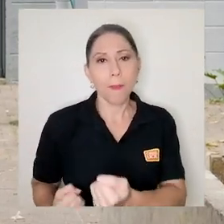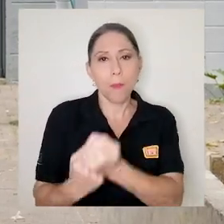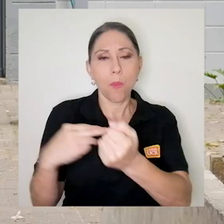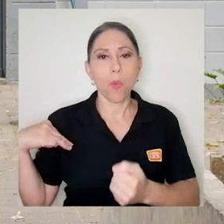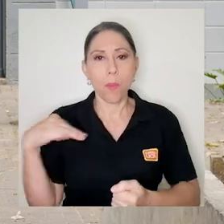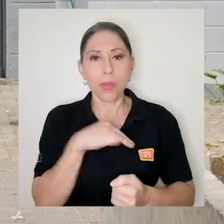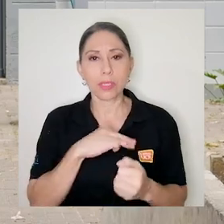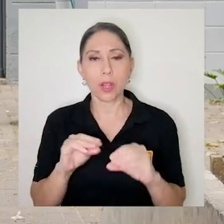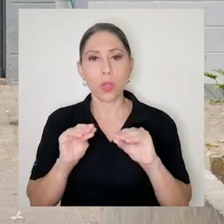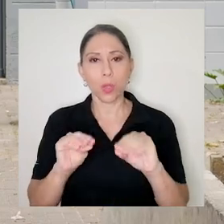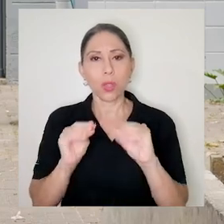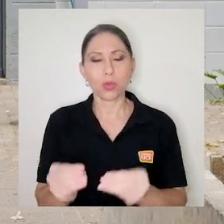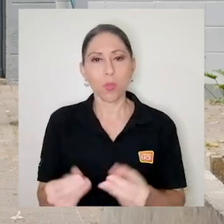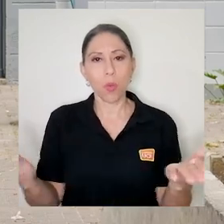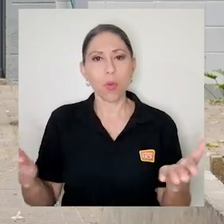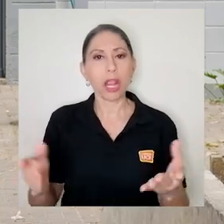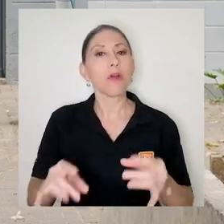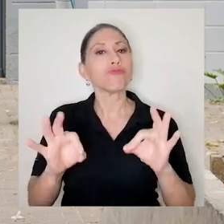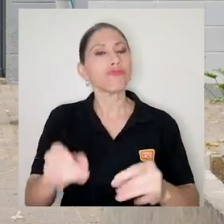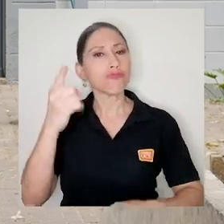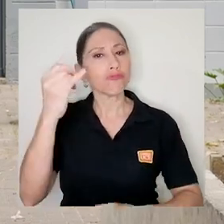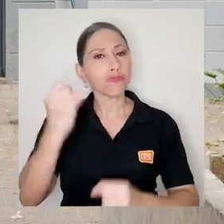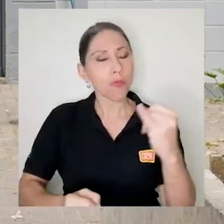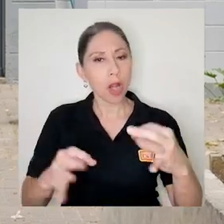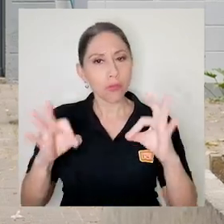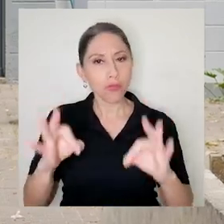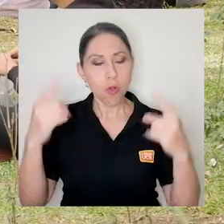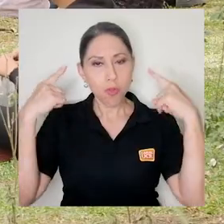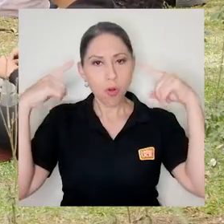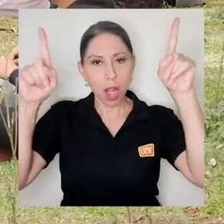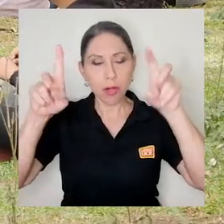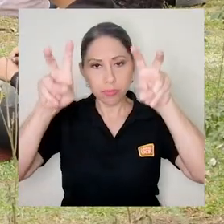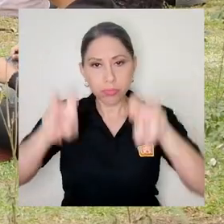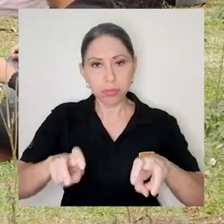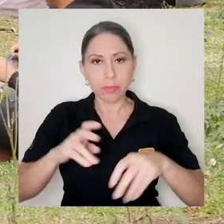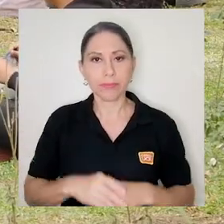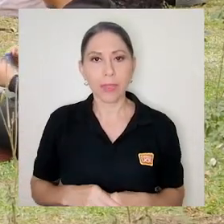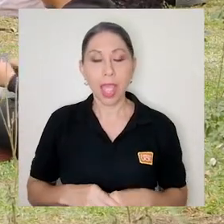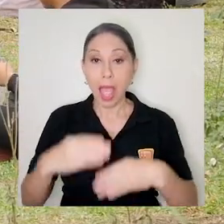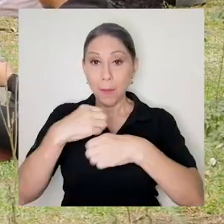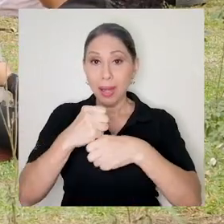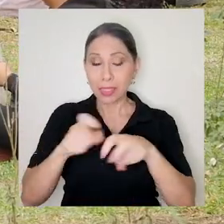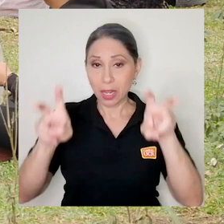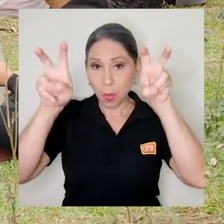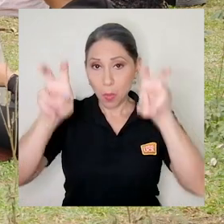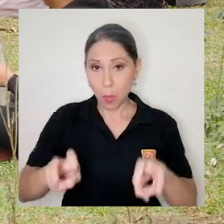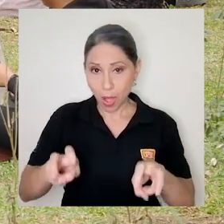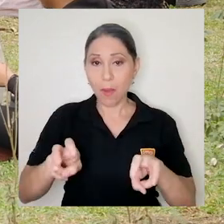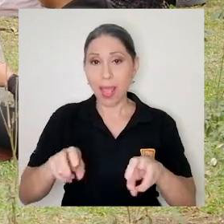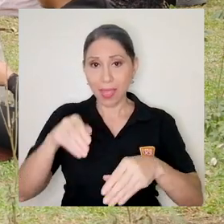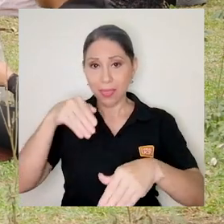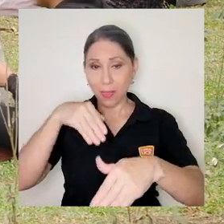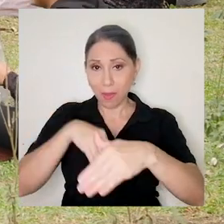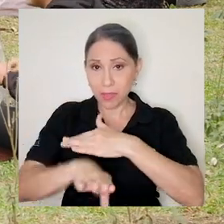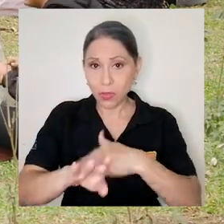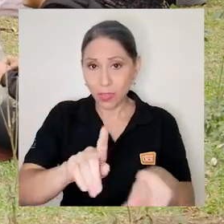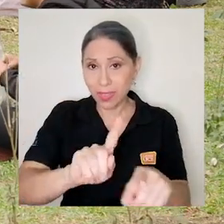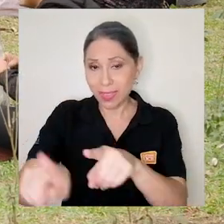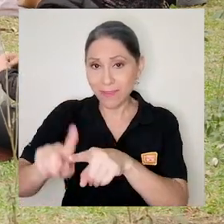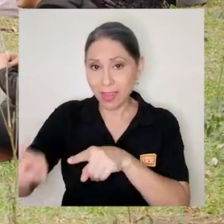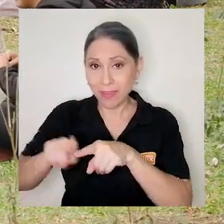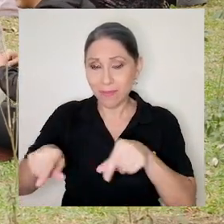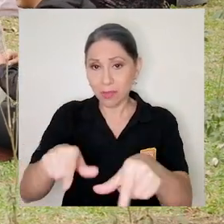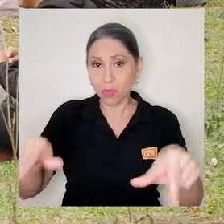Pública llevará a muy buen término la aplicación de esta prueba. Para la aplicación de la prueba de aptitud académica en las diferentes